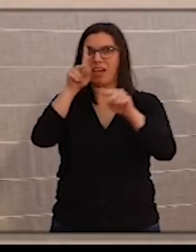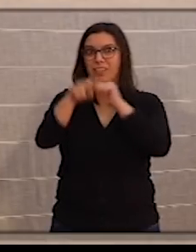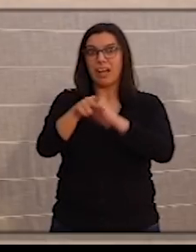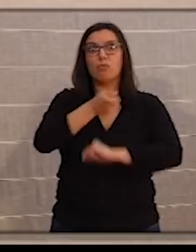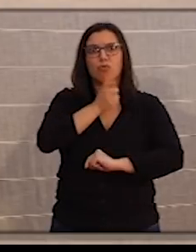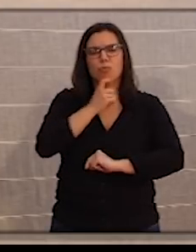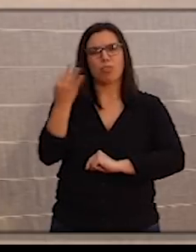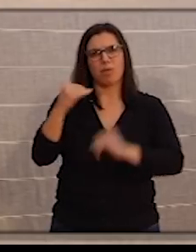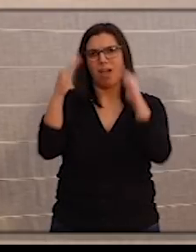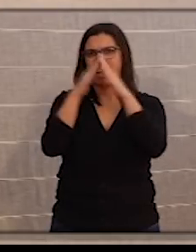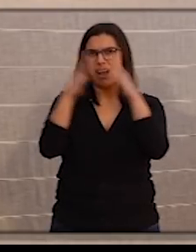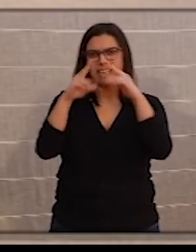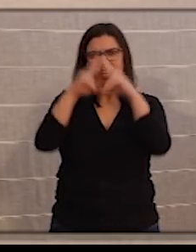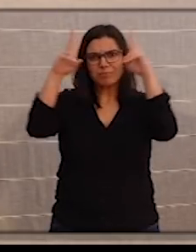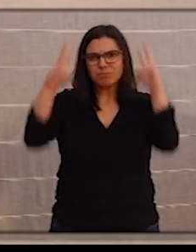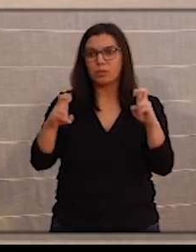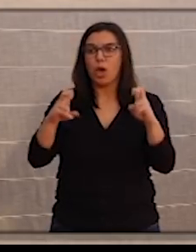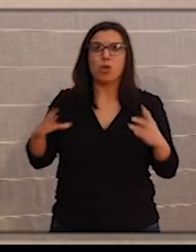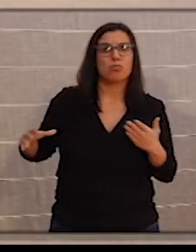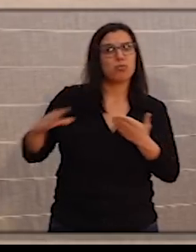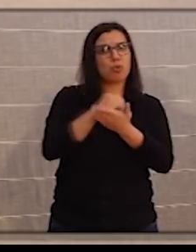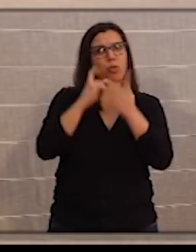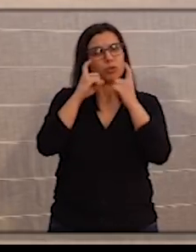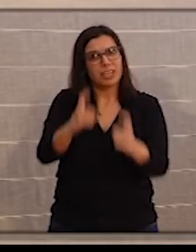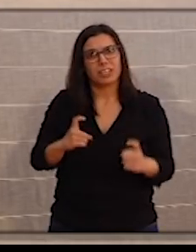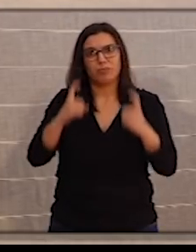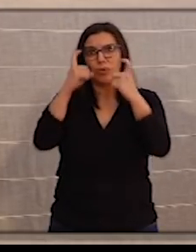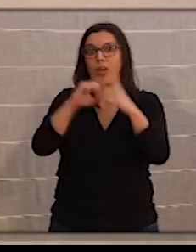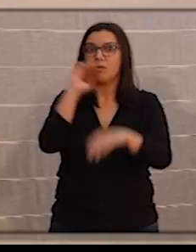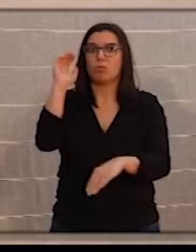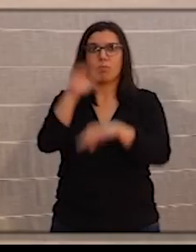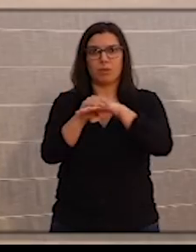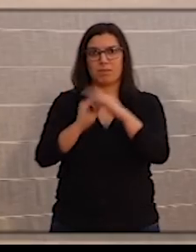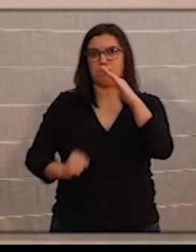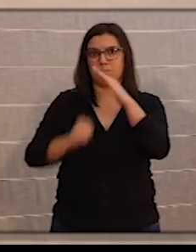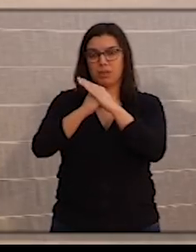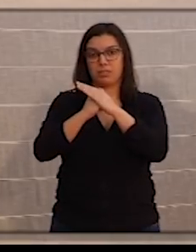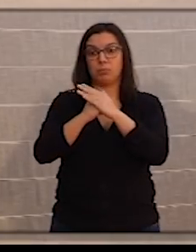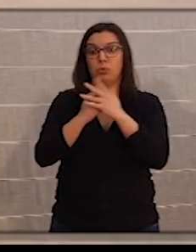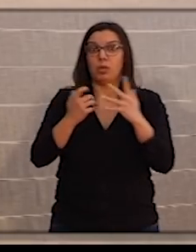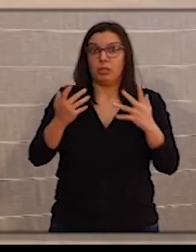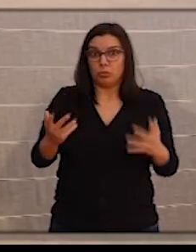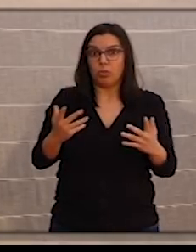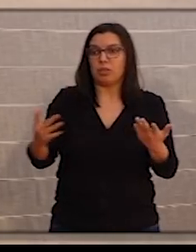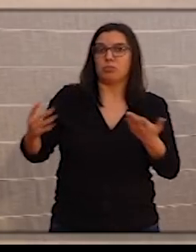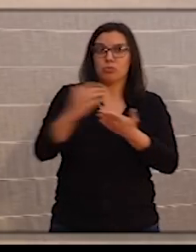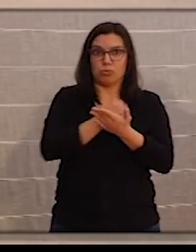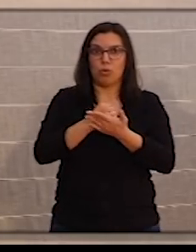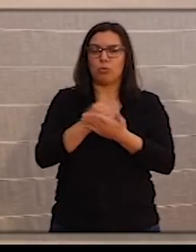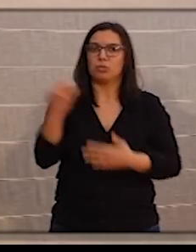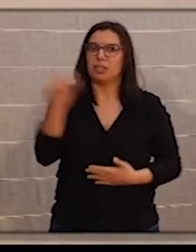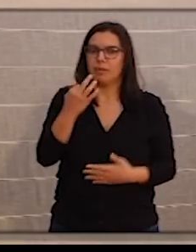virus, que todos debemos esforzarnos en cumplir esta medida y, por tanto, todos debemos